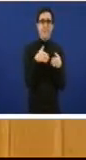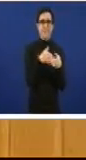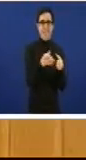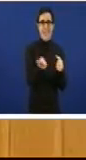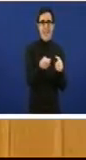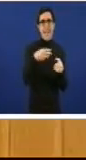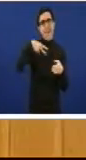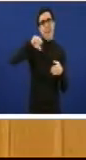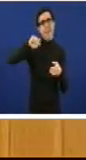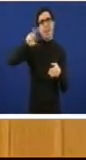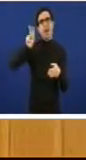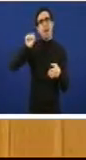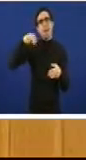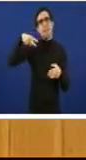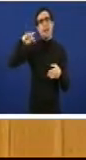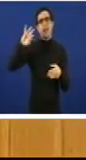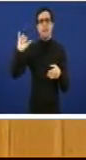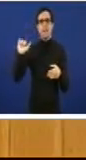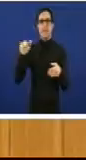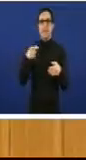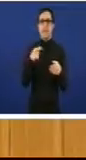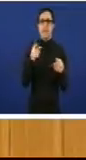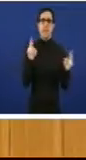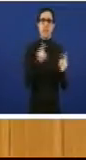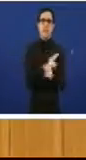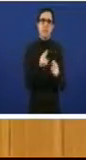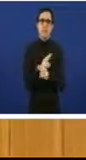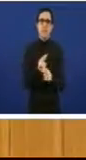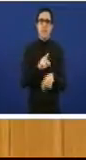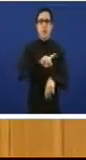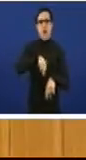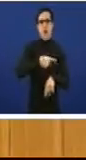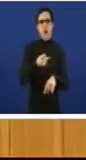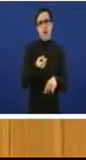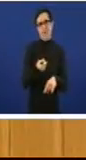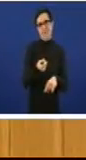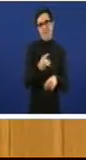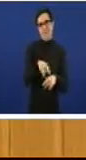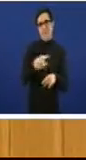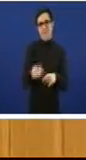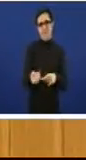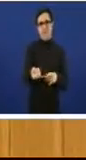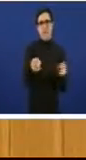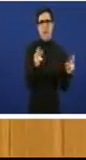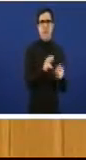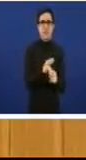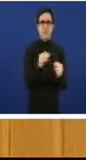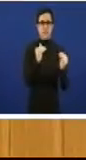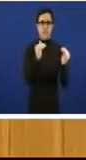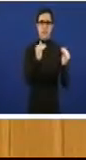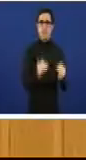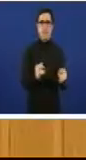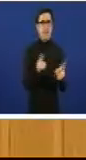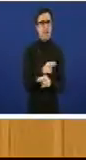horas extras da plantilla permitiu amortiguar os despidos. Polo tanto en estes momentos de escaseza de traballo